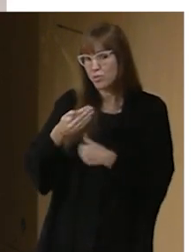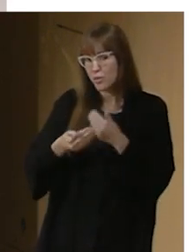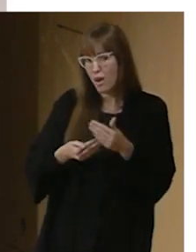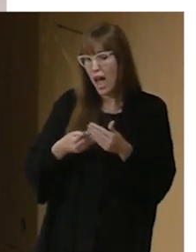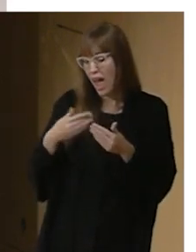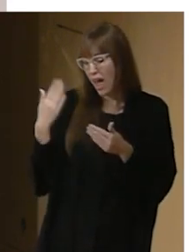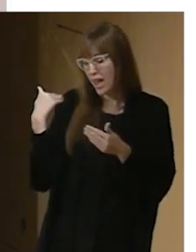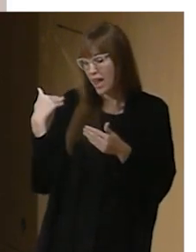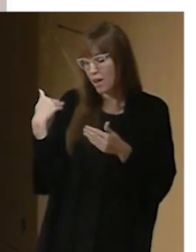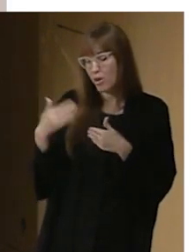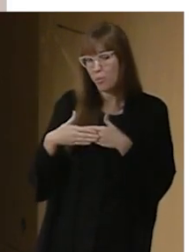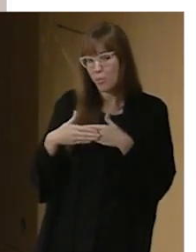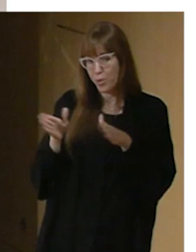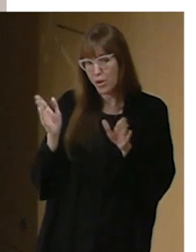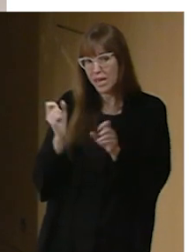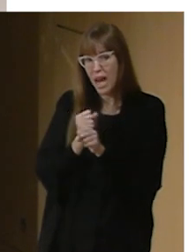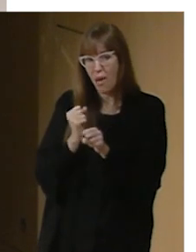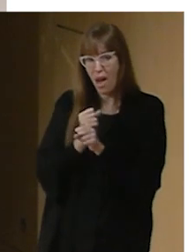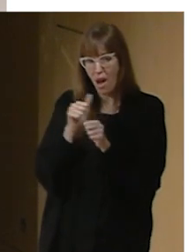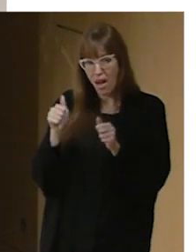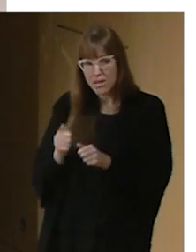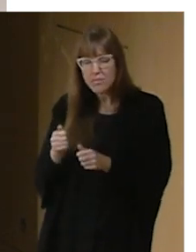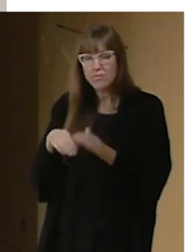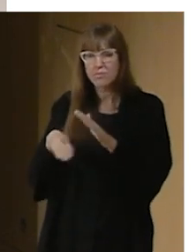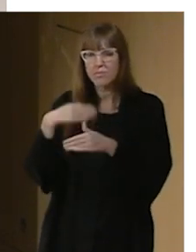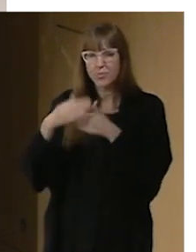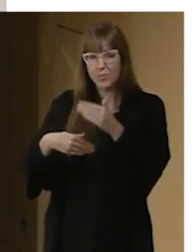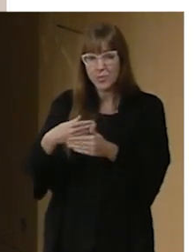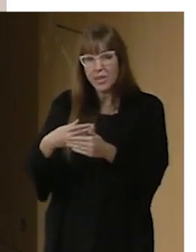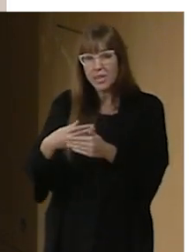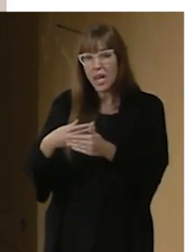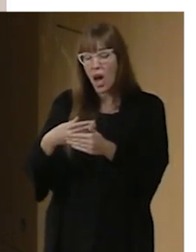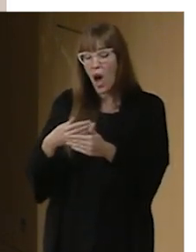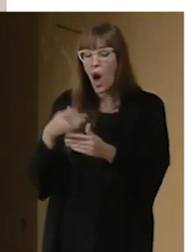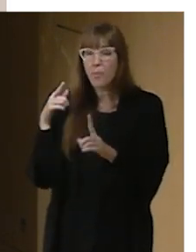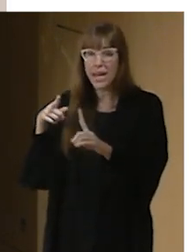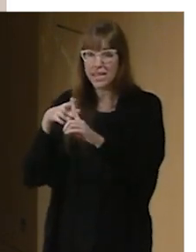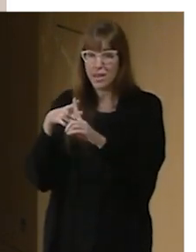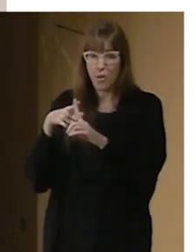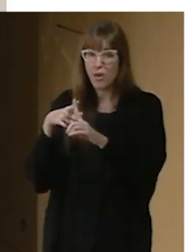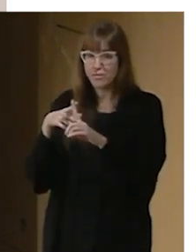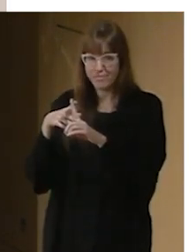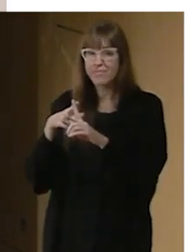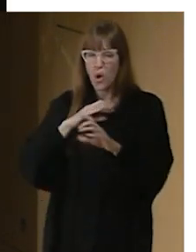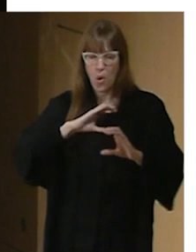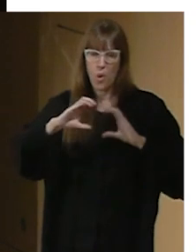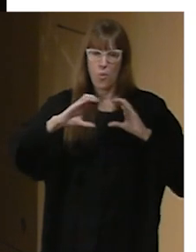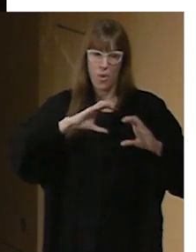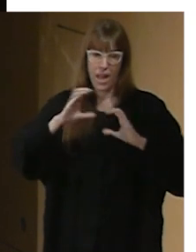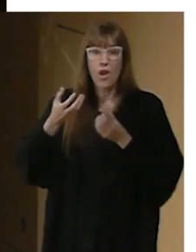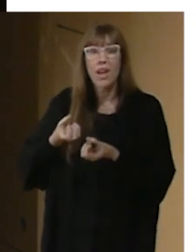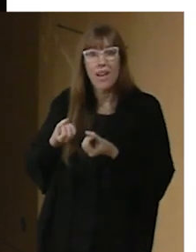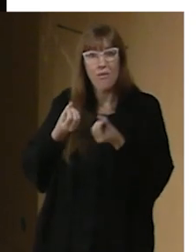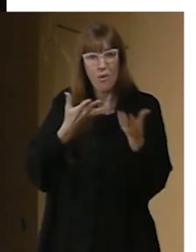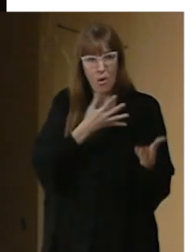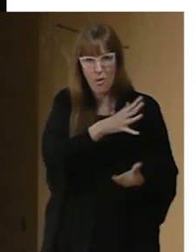recientemente para intentar ayudar a que esto deje de ser así hemos creado una página